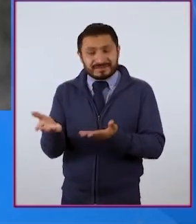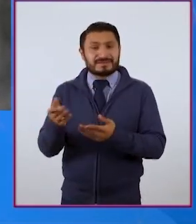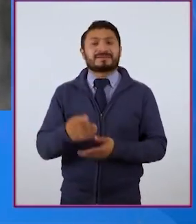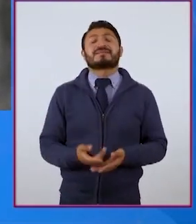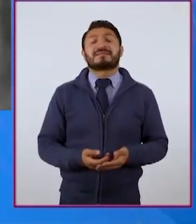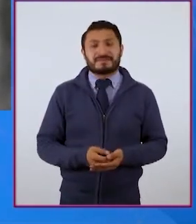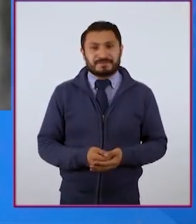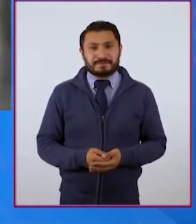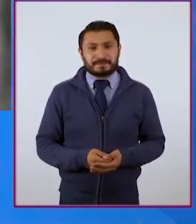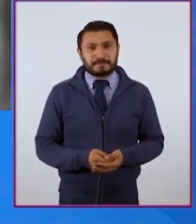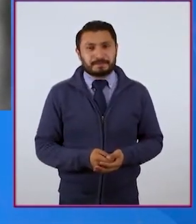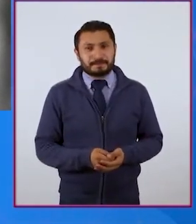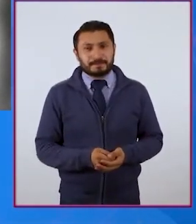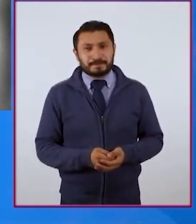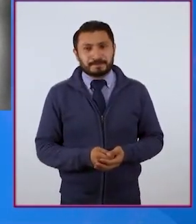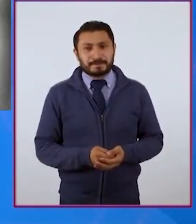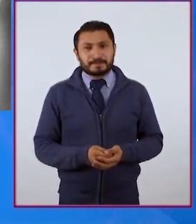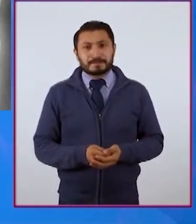retrata la imagen?